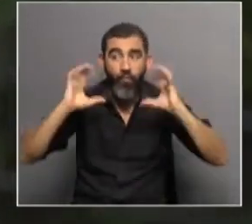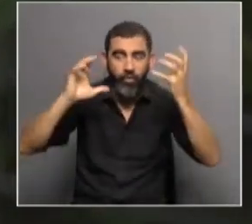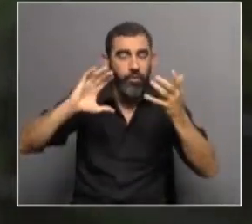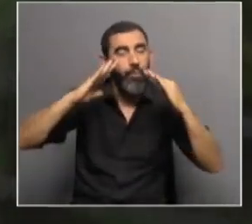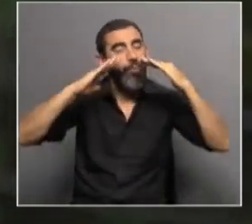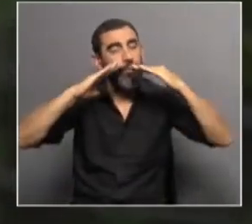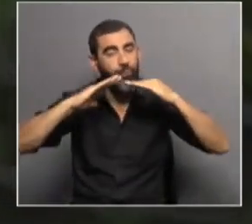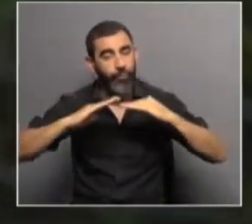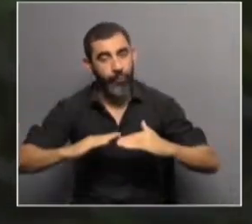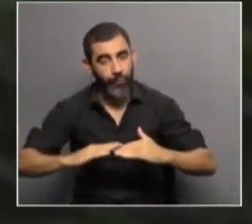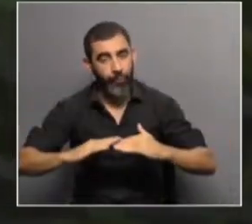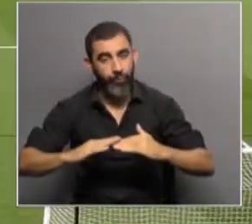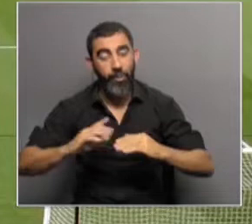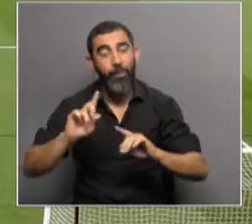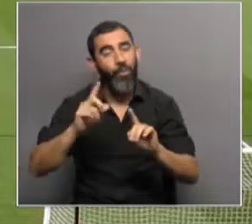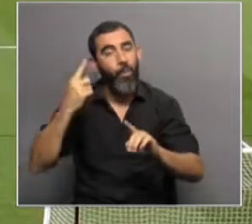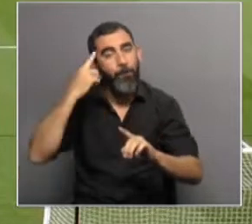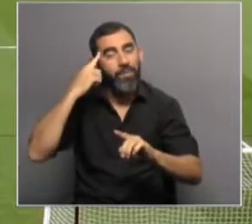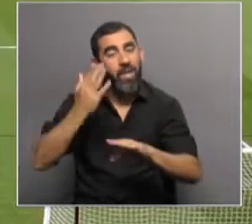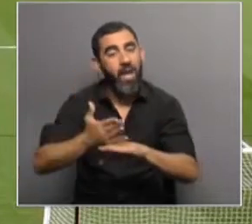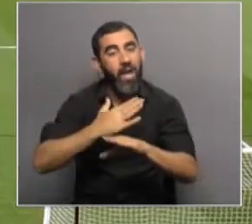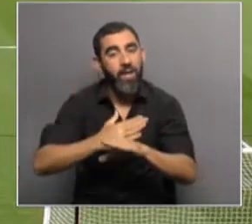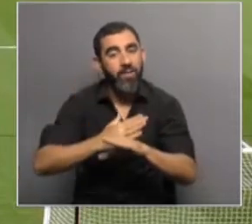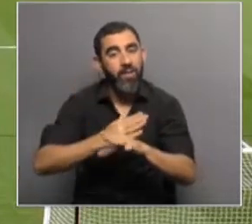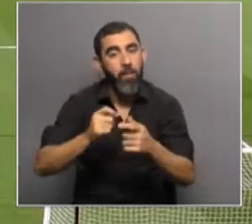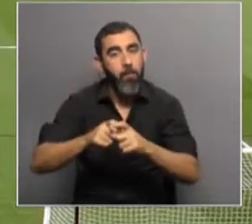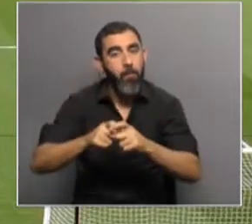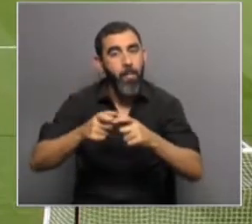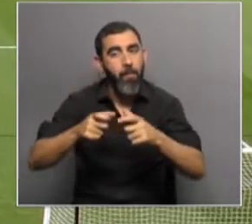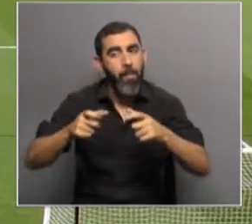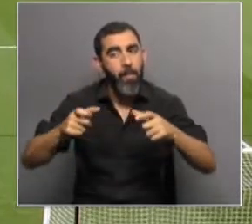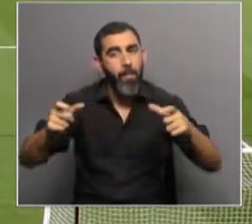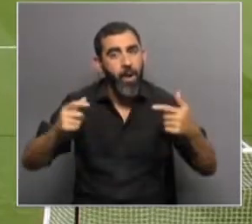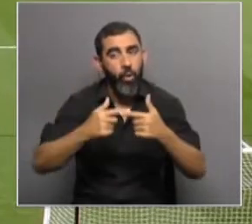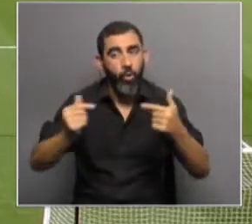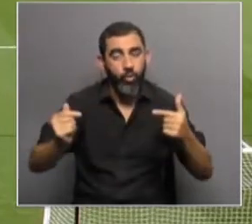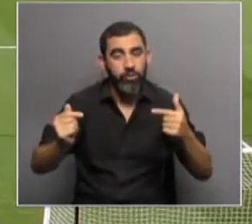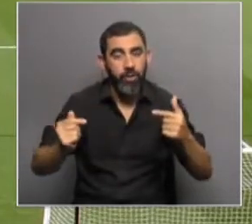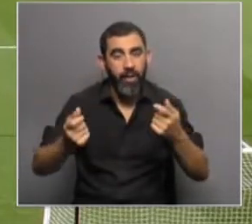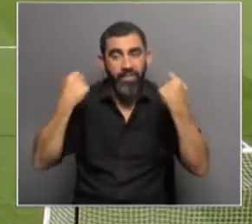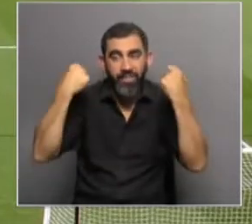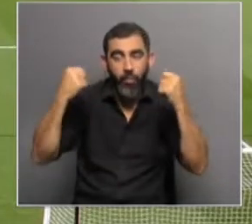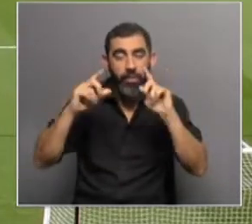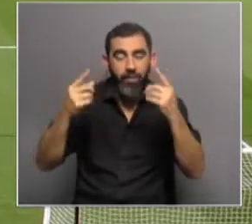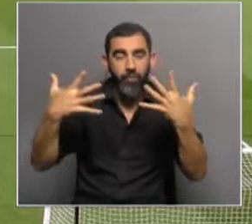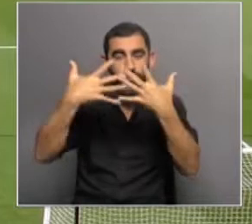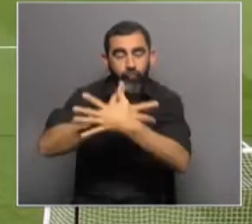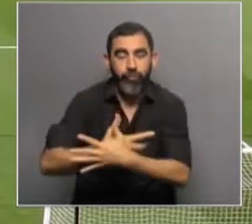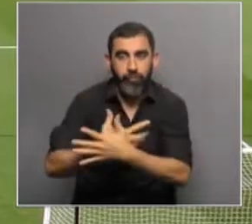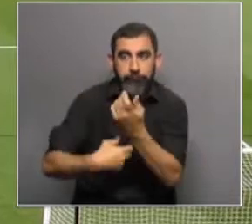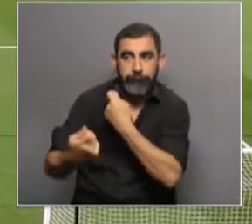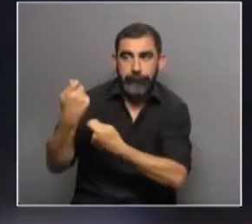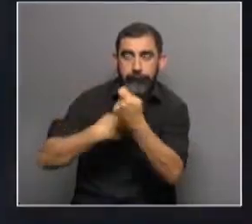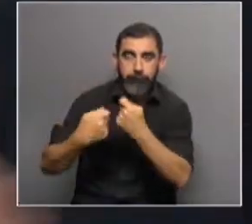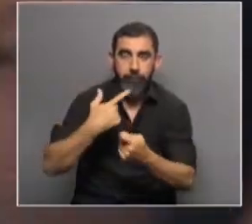Lo que en el origen no se tomó en cuenta era la multiplicidad de estímulos a lo que el deportista se iba a ver sometido,